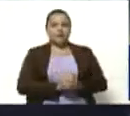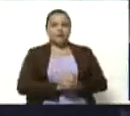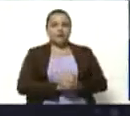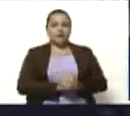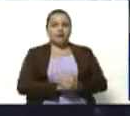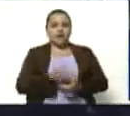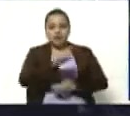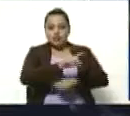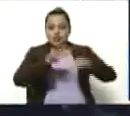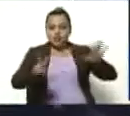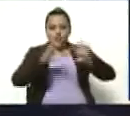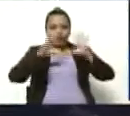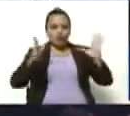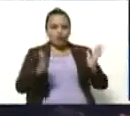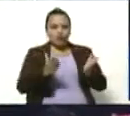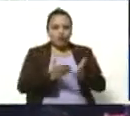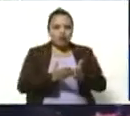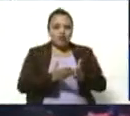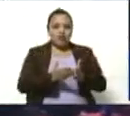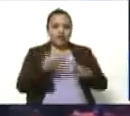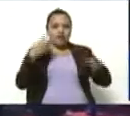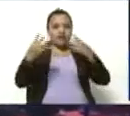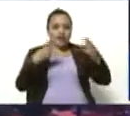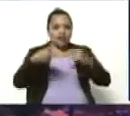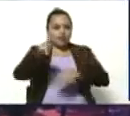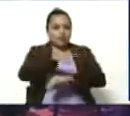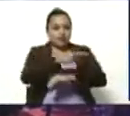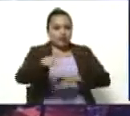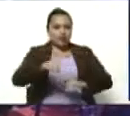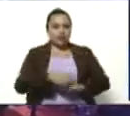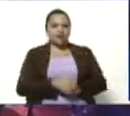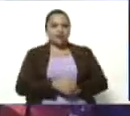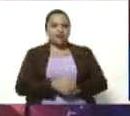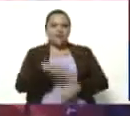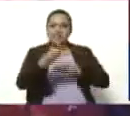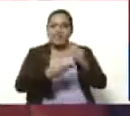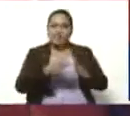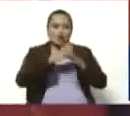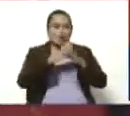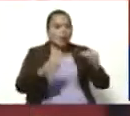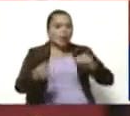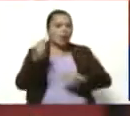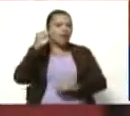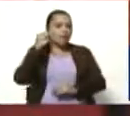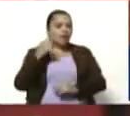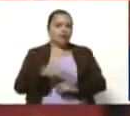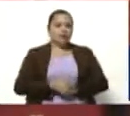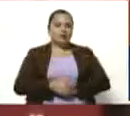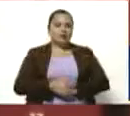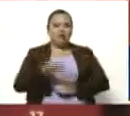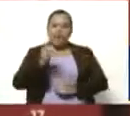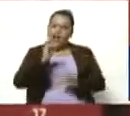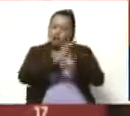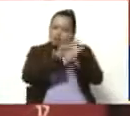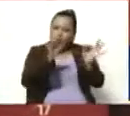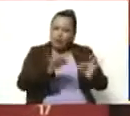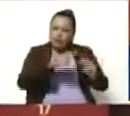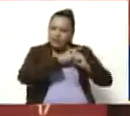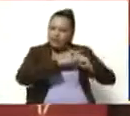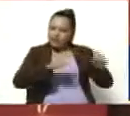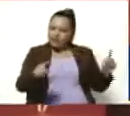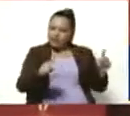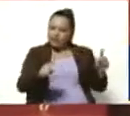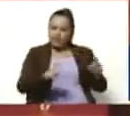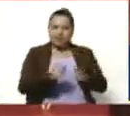16º Festival Mundial de Poesía, se hizo con curas mujeres. Hay una forma distinta,